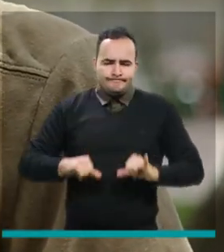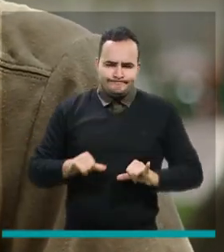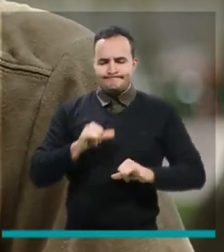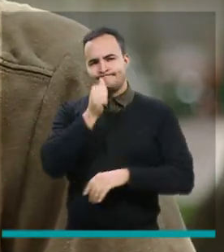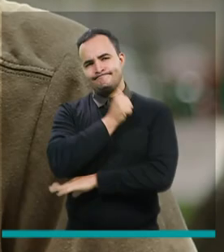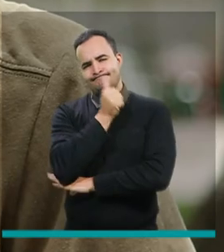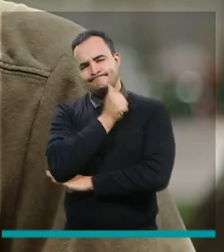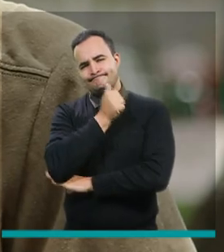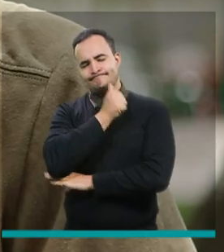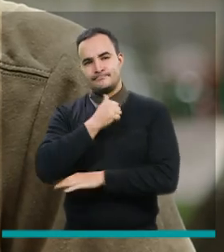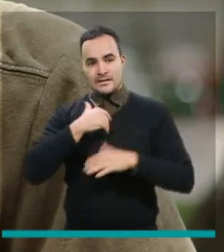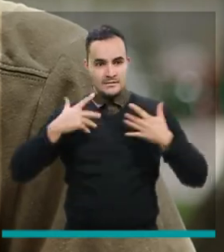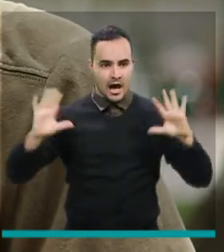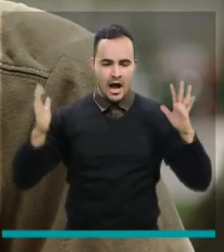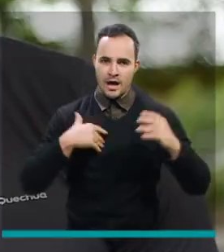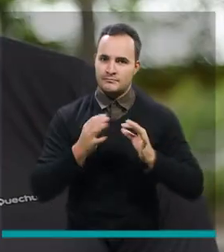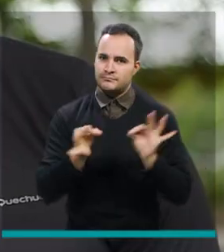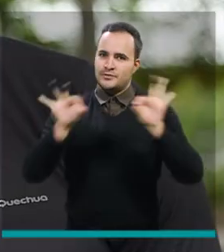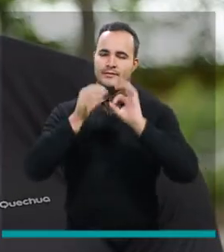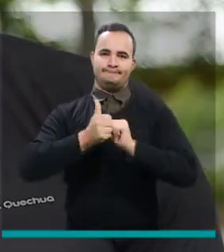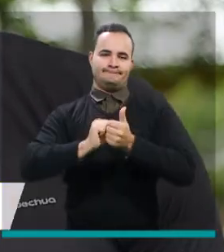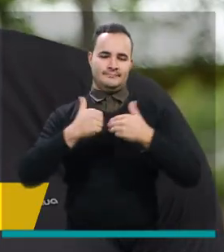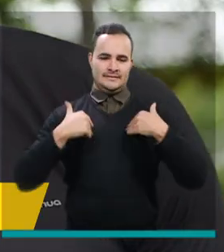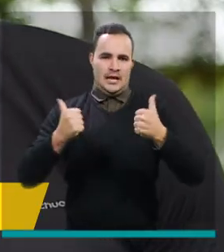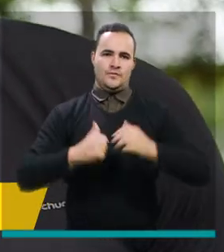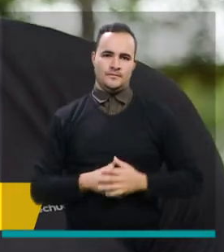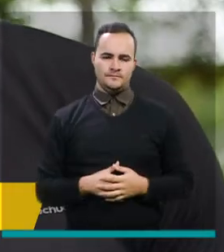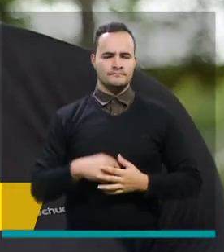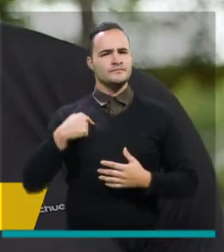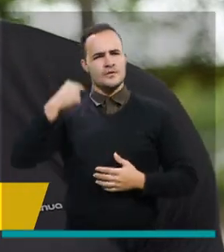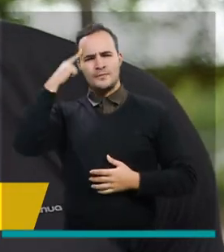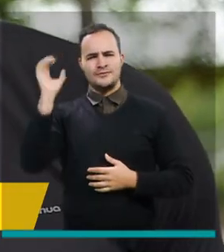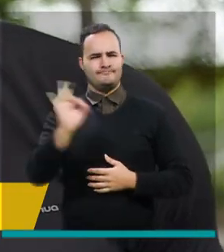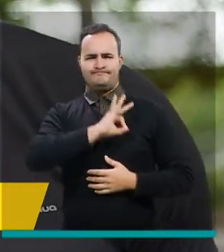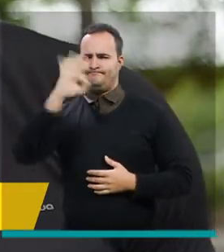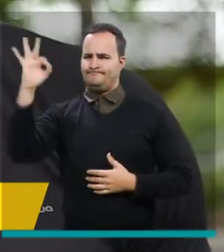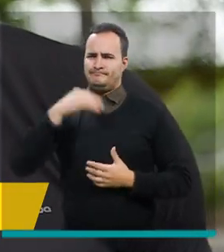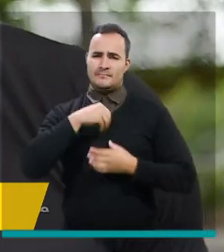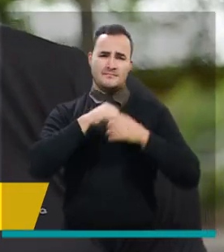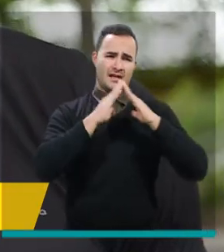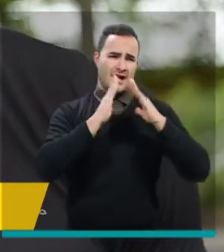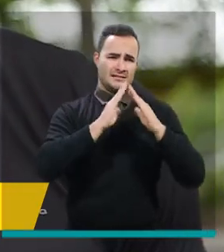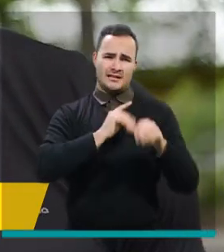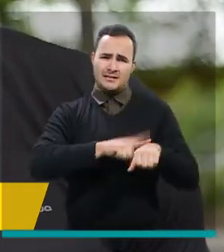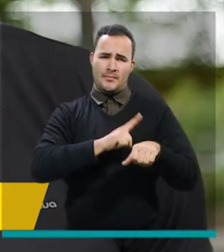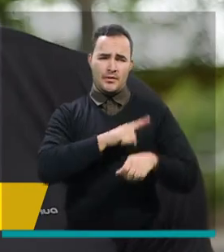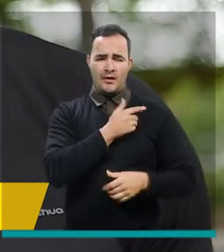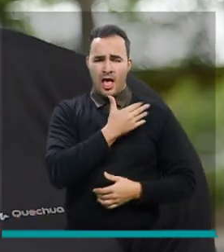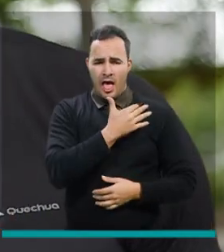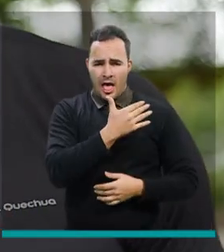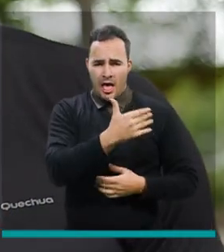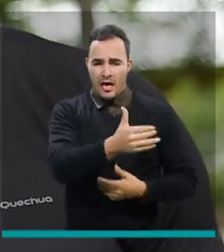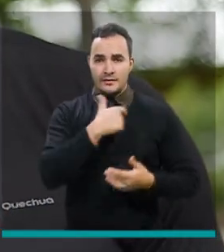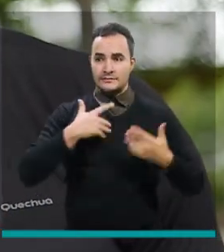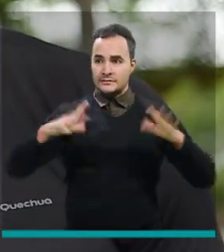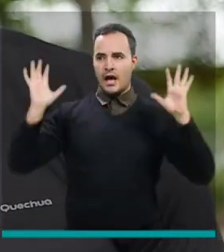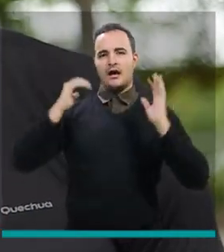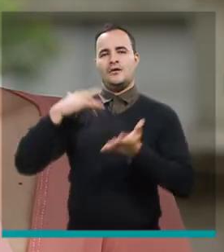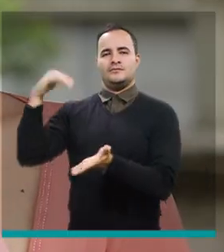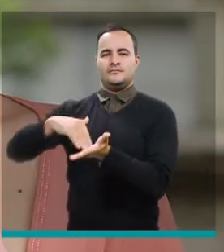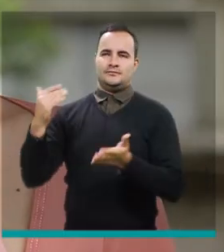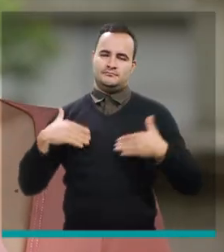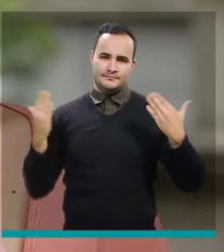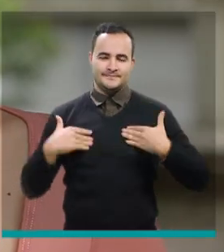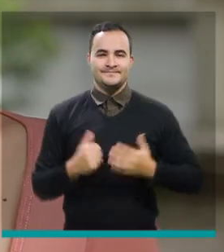cerrado tanto lo fundamental es ejercitarnos me parece magnífico porque he estado todo el tiempo en la casa encerrado y soy más de entrenar al aire